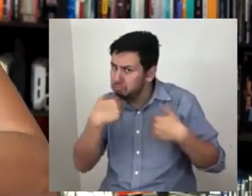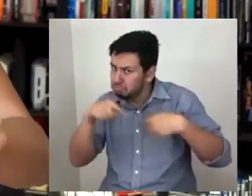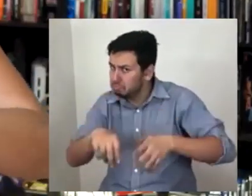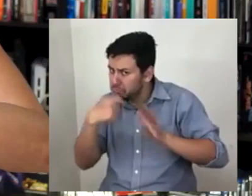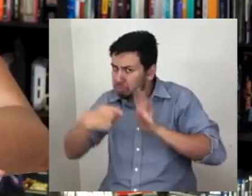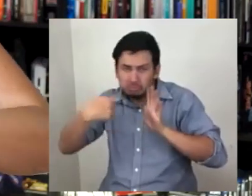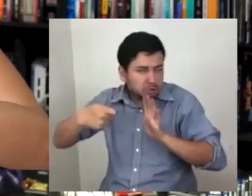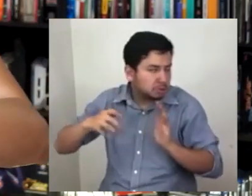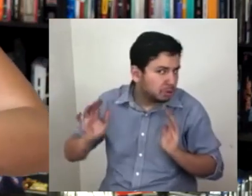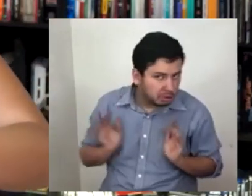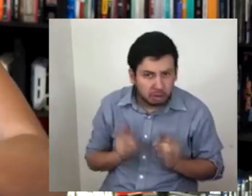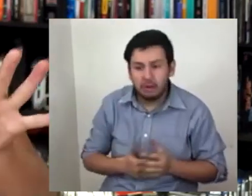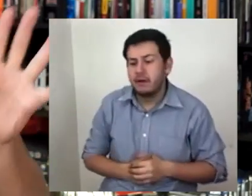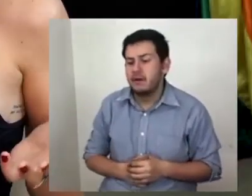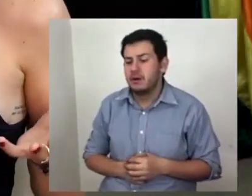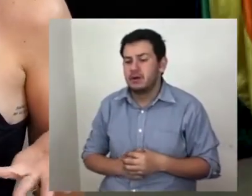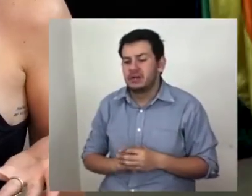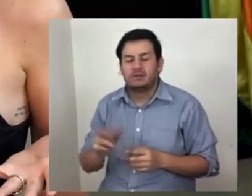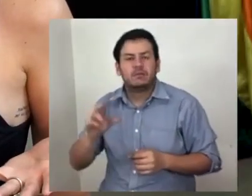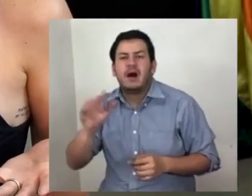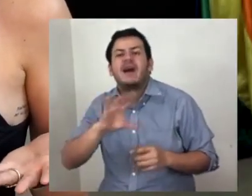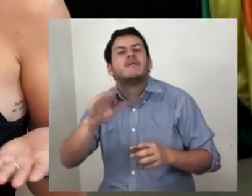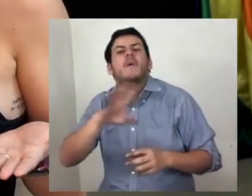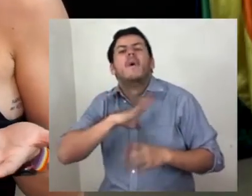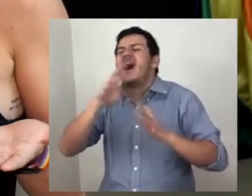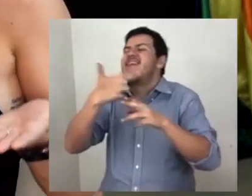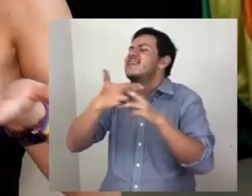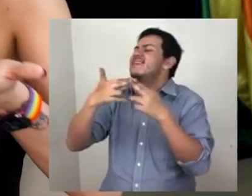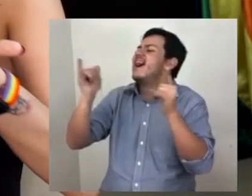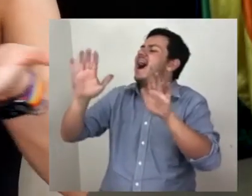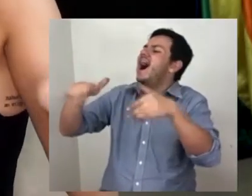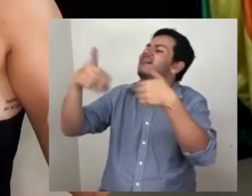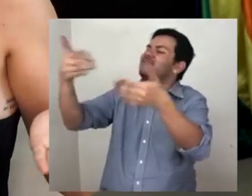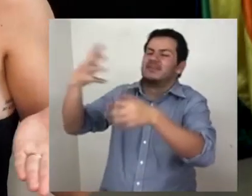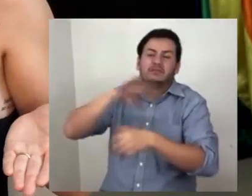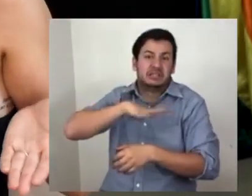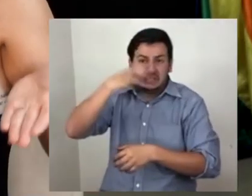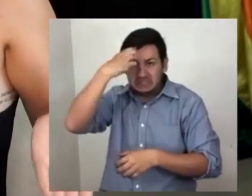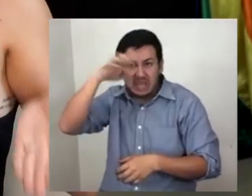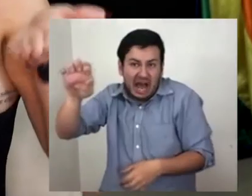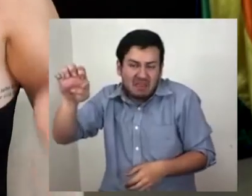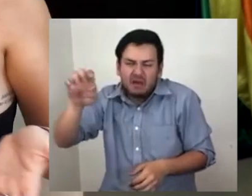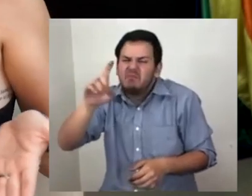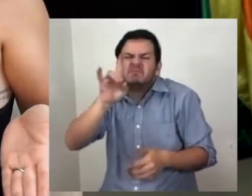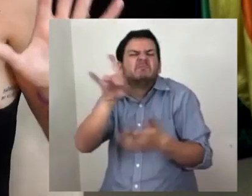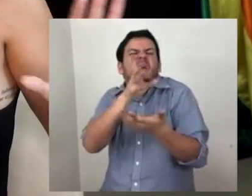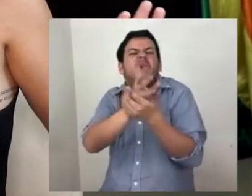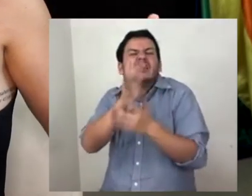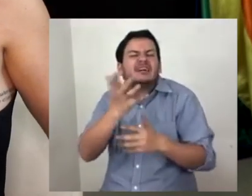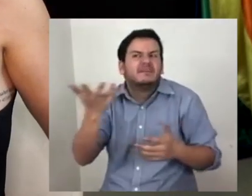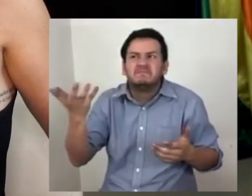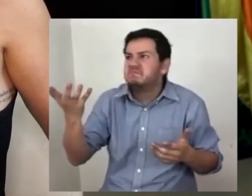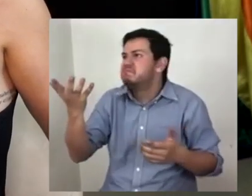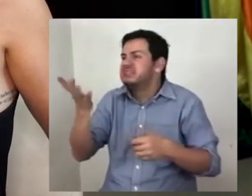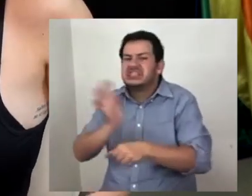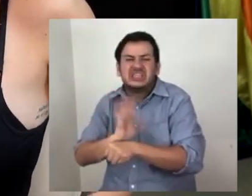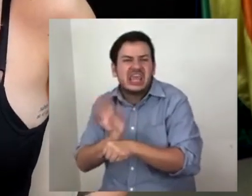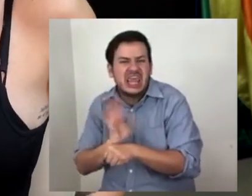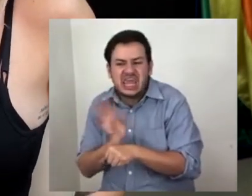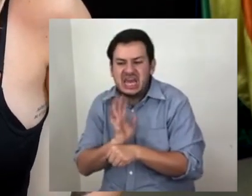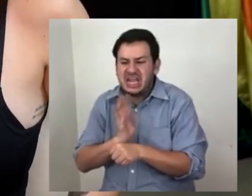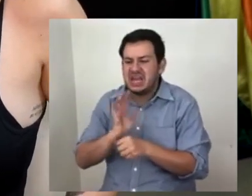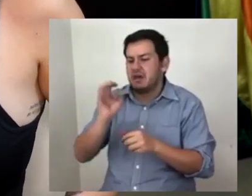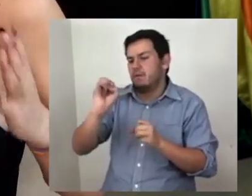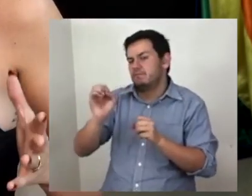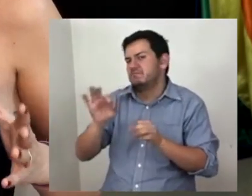contacto aquí en los detalles de descripción del video. Al fin y al cabo, realmente no hay nada allá afuera que extrañe en este momento, excepto quizás el cine y tener